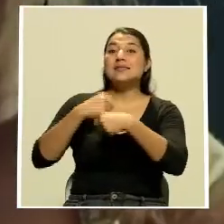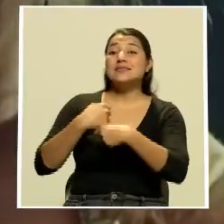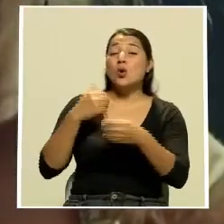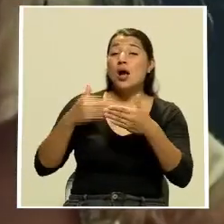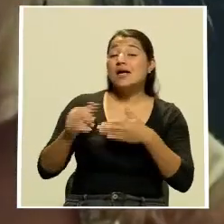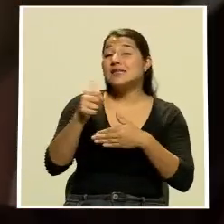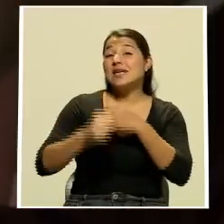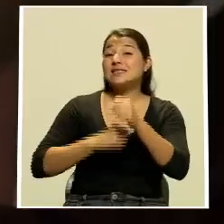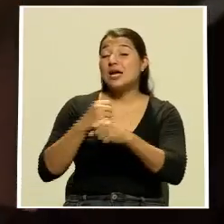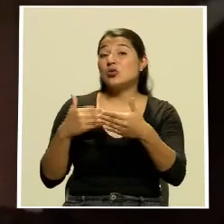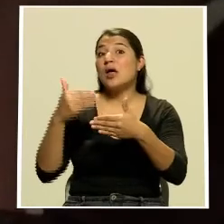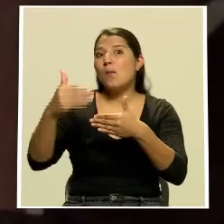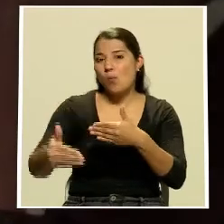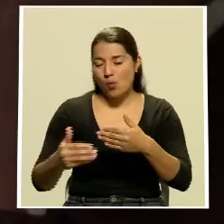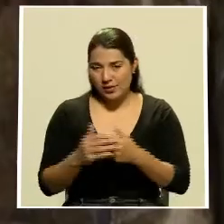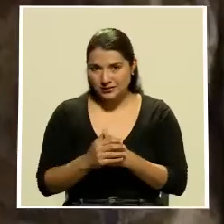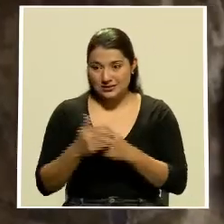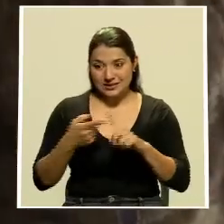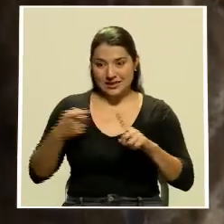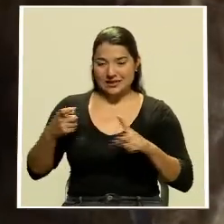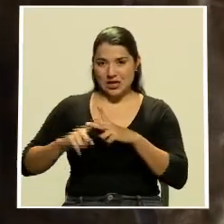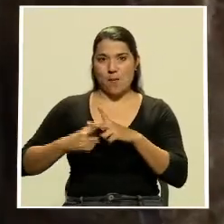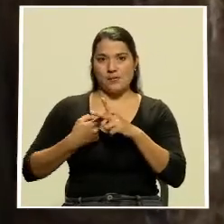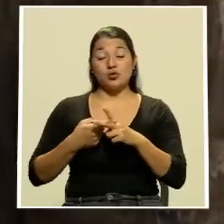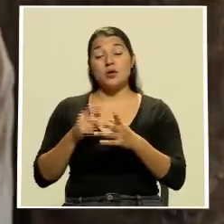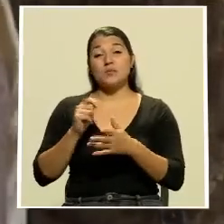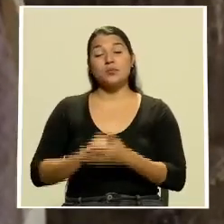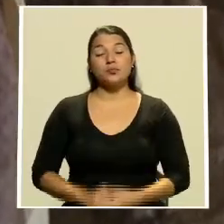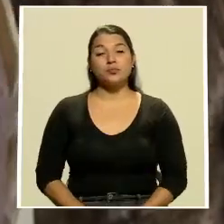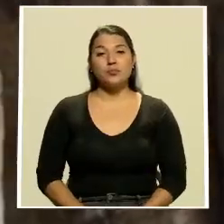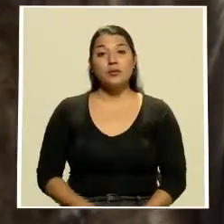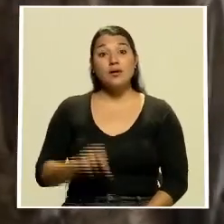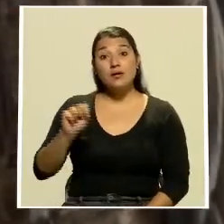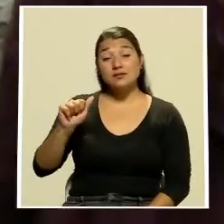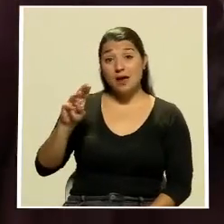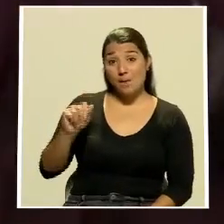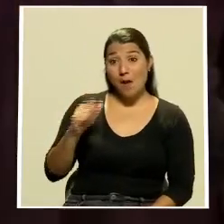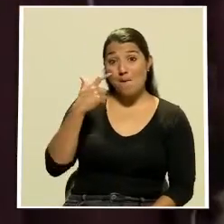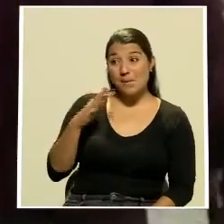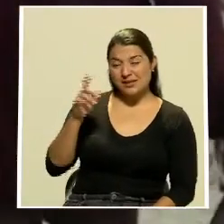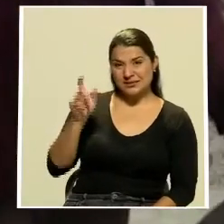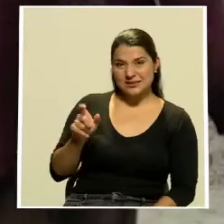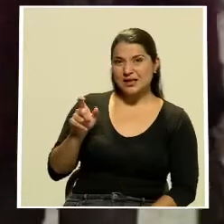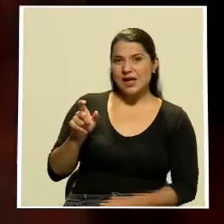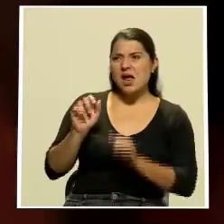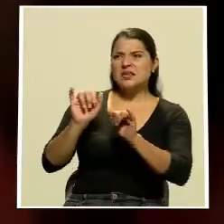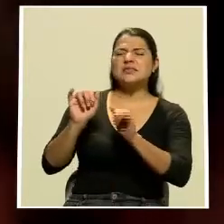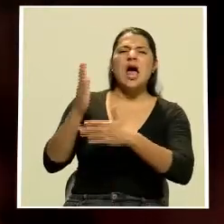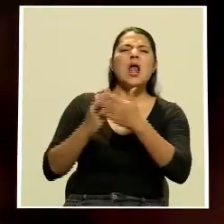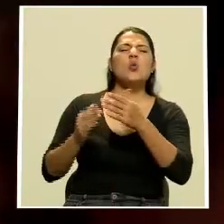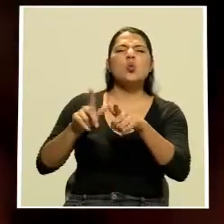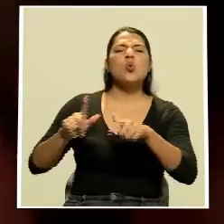de Sama una idiosincrásica adaptación de la novela homónima escrita por Antonio Di Benedetto Sama aparentemente ambientada en algún lugar de Sudamérica